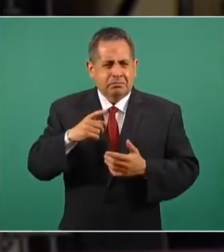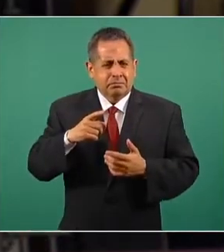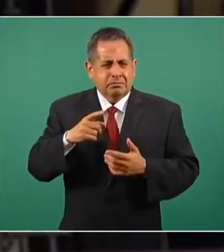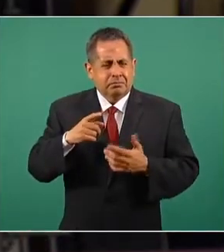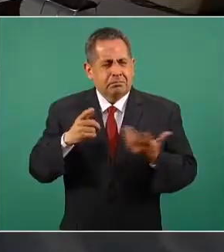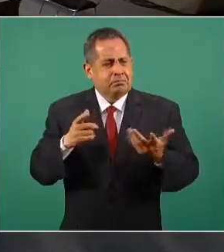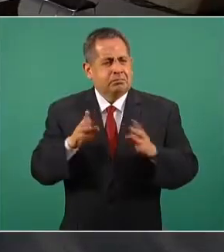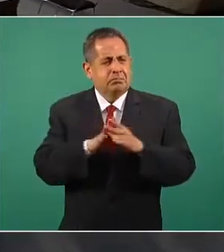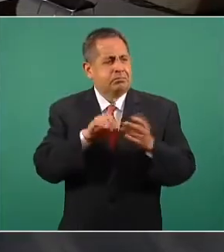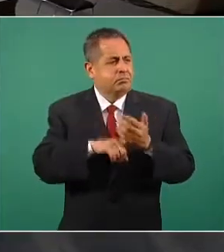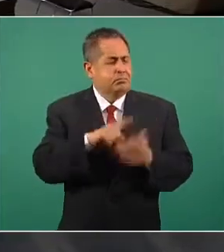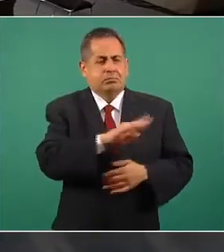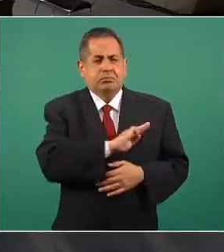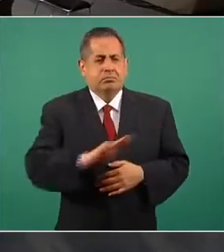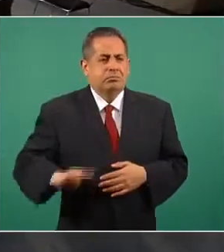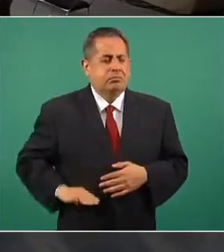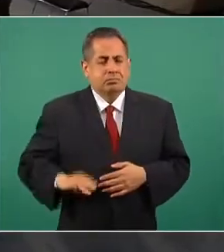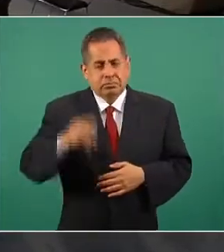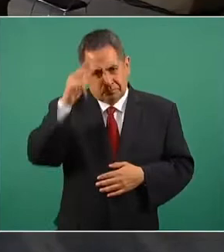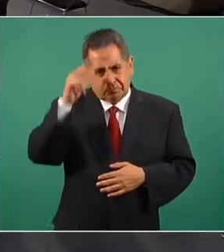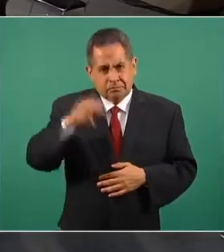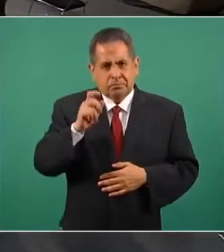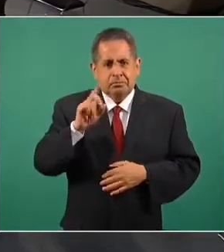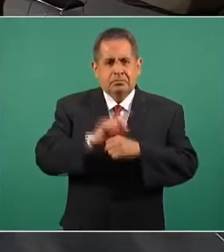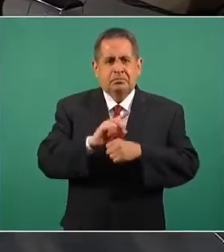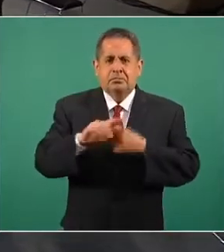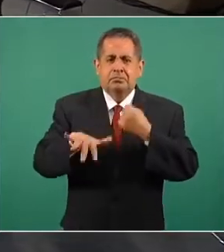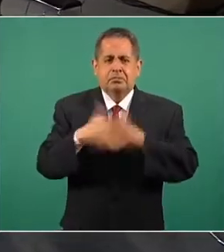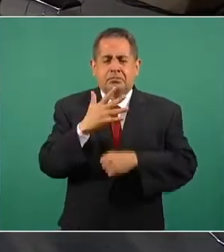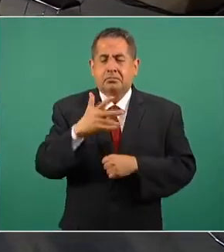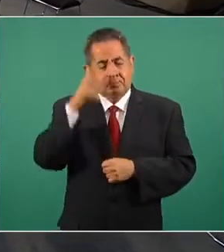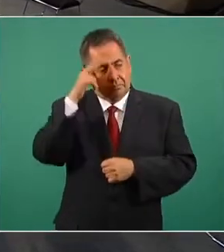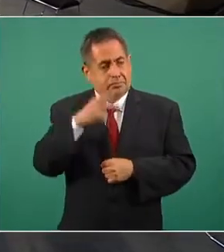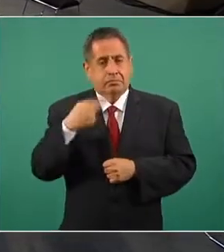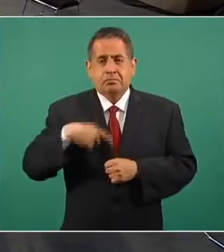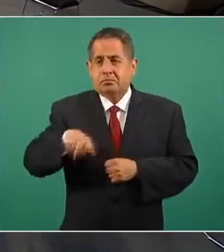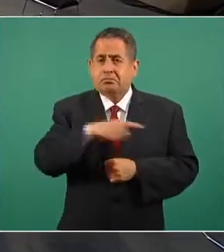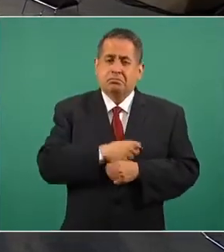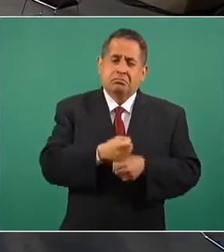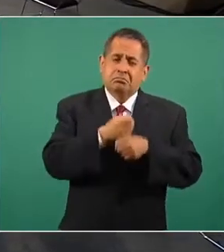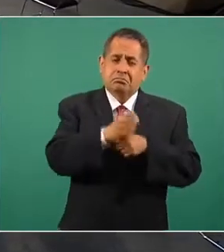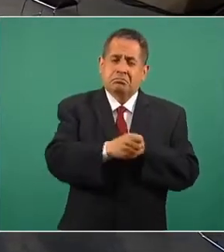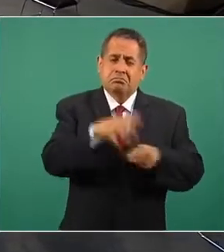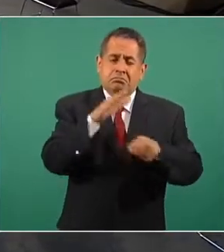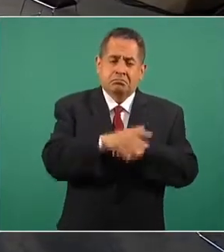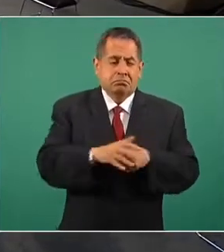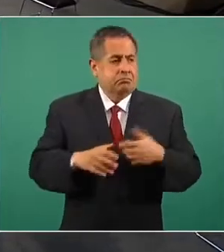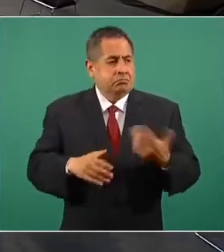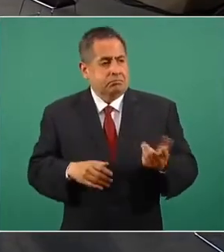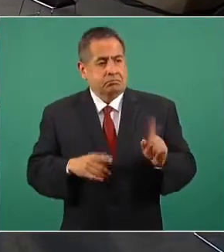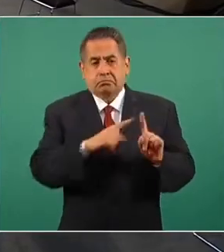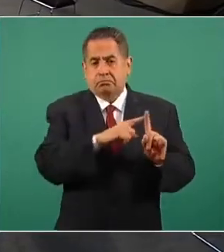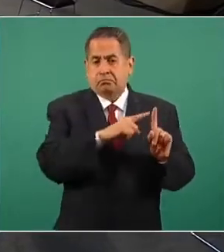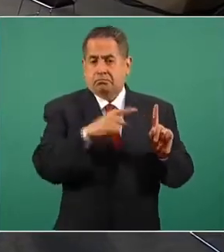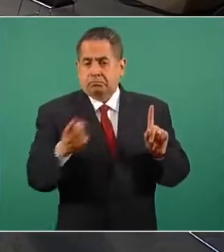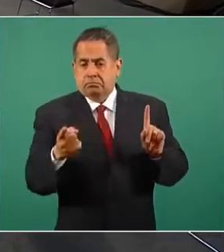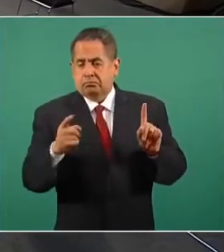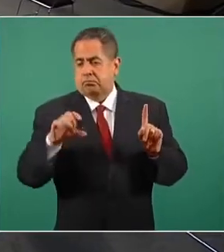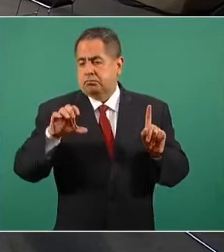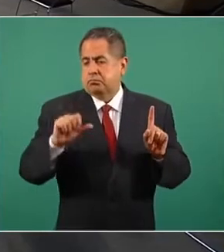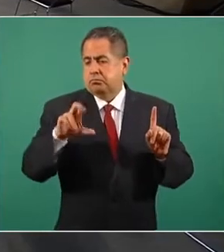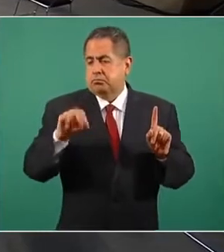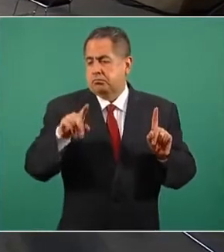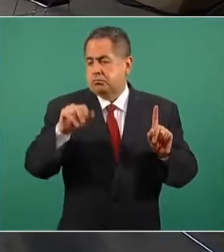En un municipio de Hidalgo, el 15 de diciembre golpearon a la gente, un hermano de Carolina